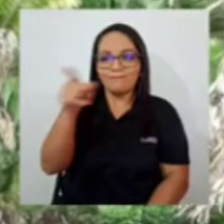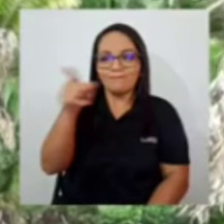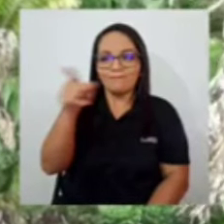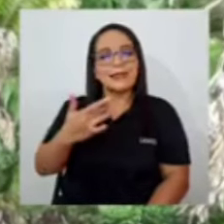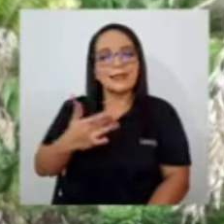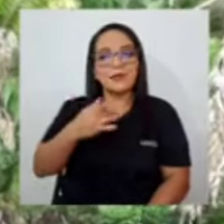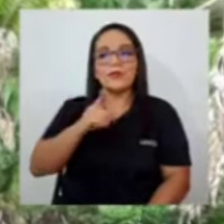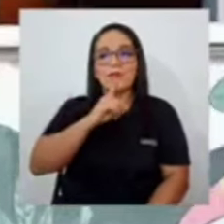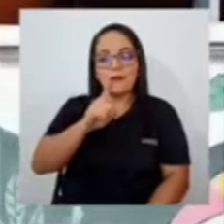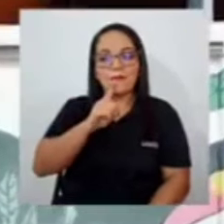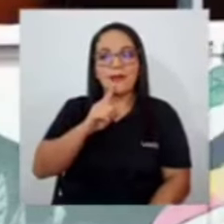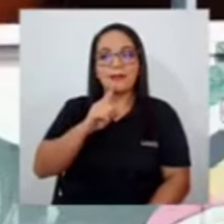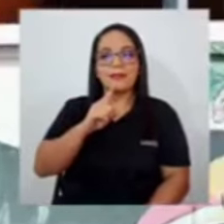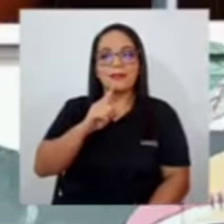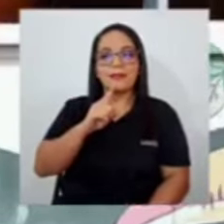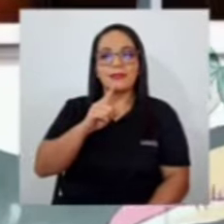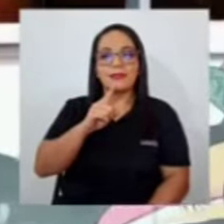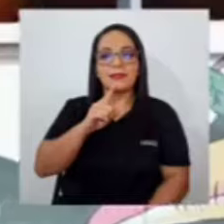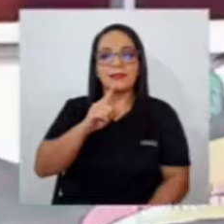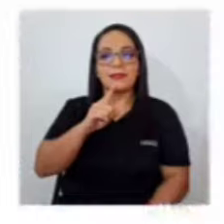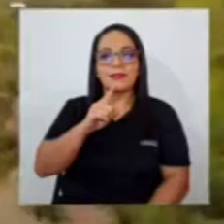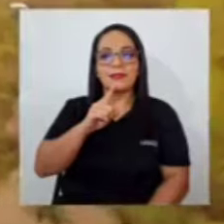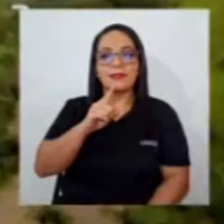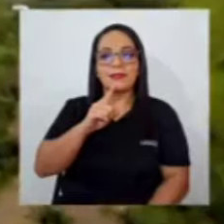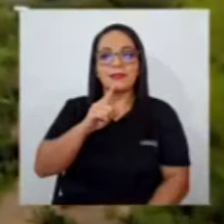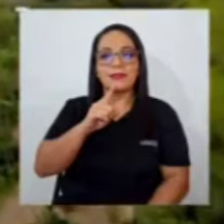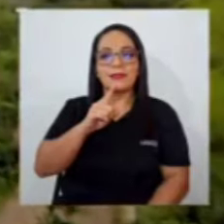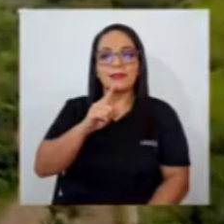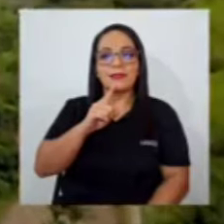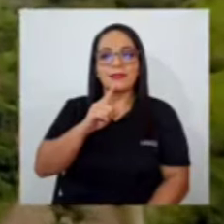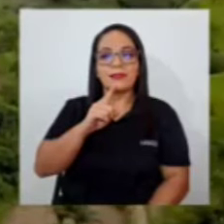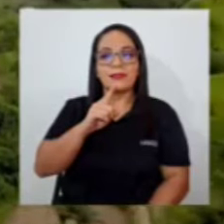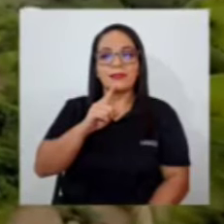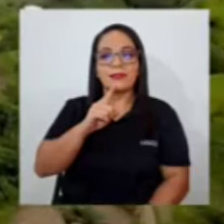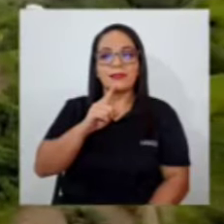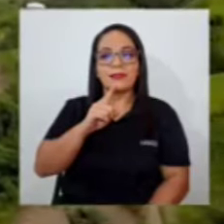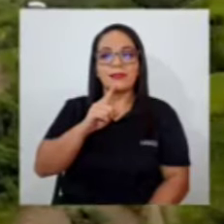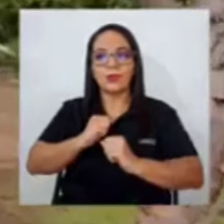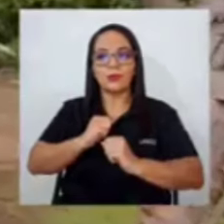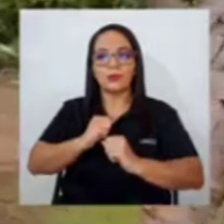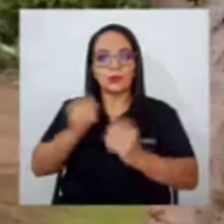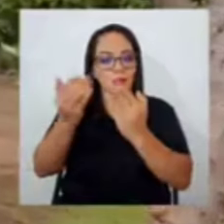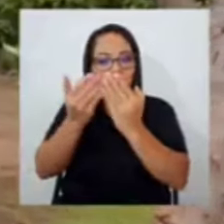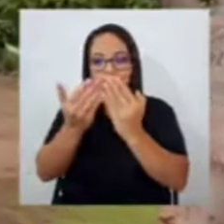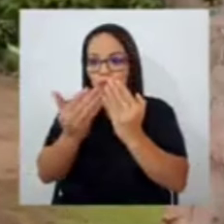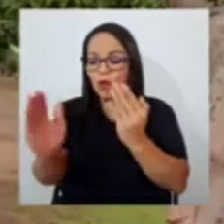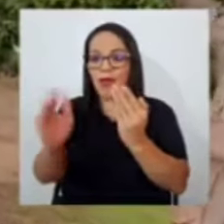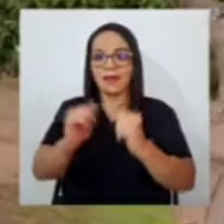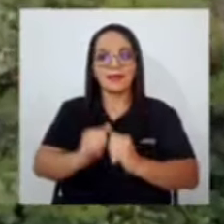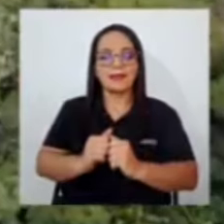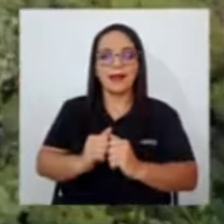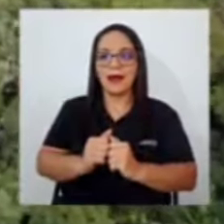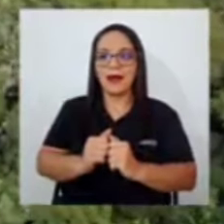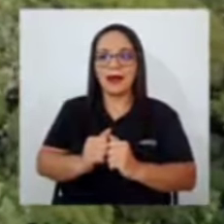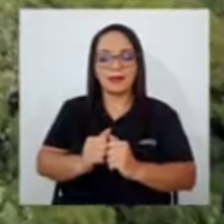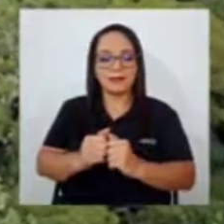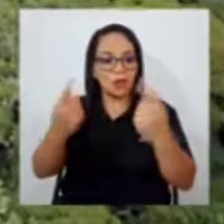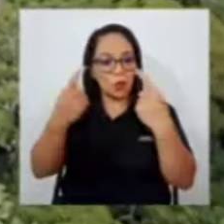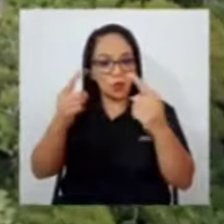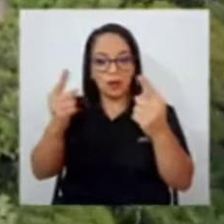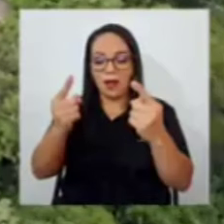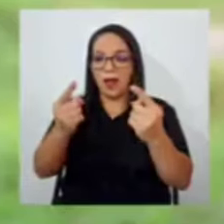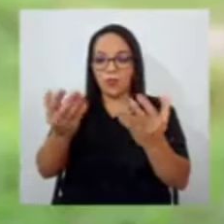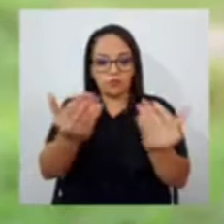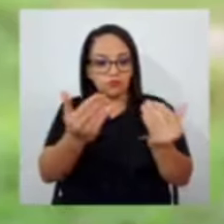visibilizados, nos han abierto las puertas, nos han sentado sobre la mesa para poder